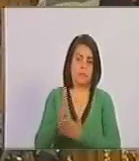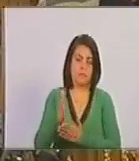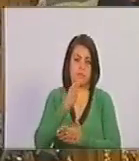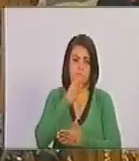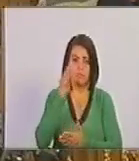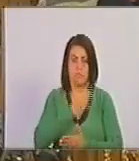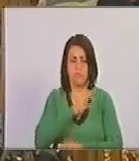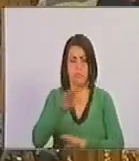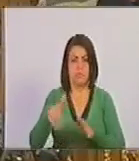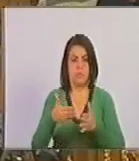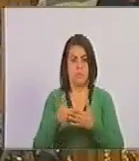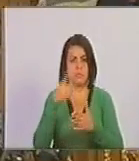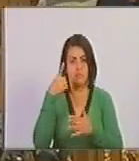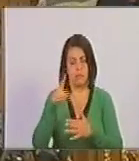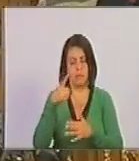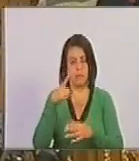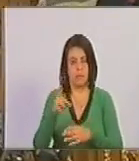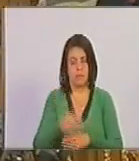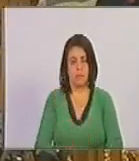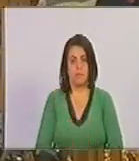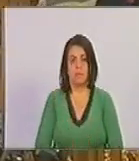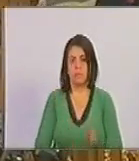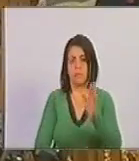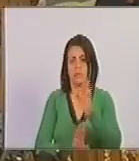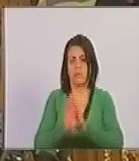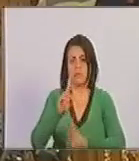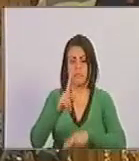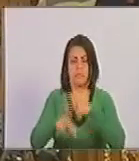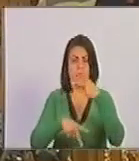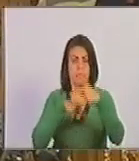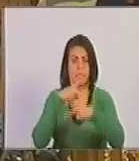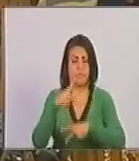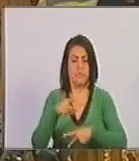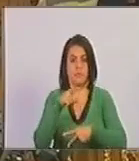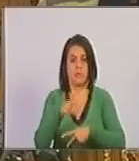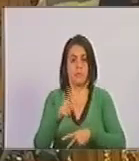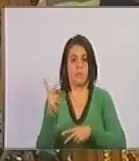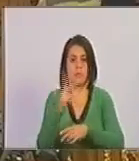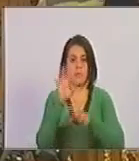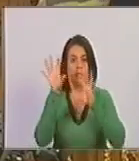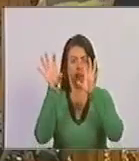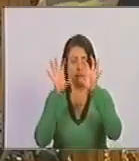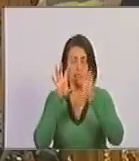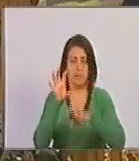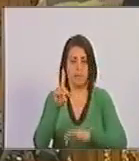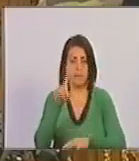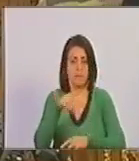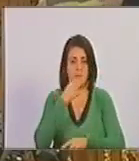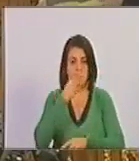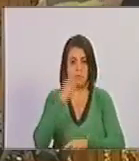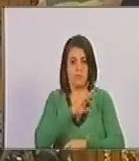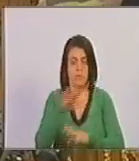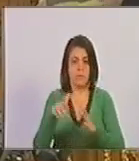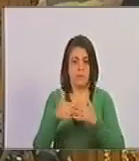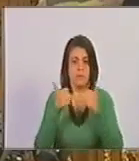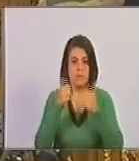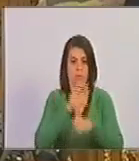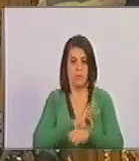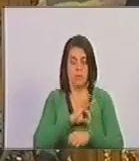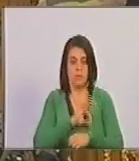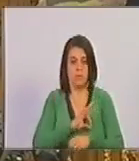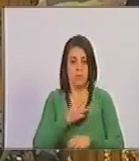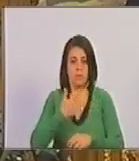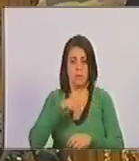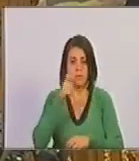garantizar el derecho al desarrollo productivo de ambas naciones, asegurar el bienestar social